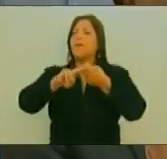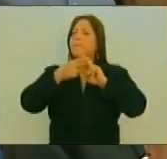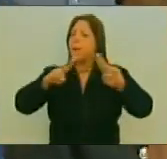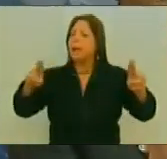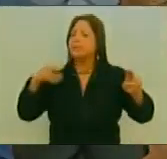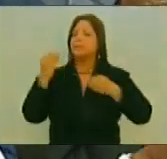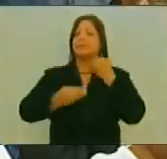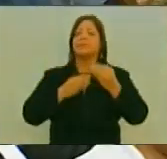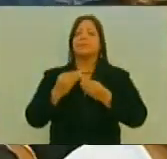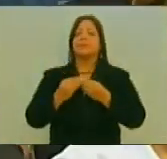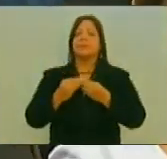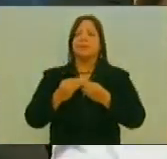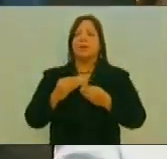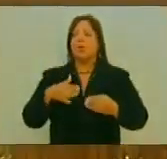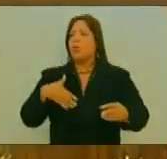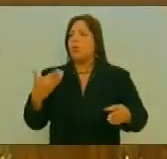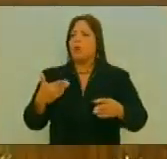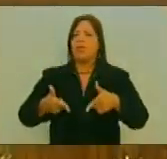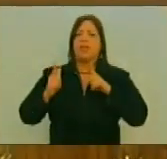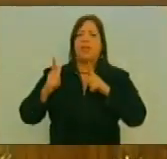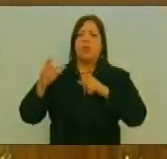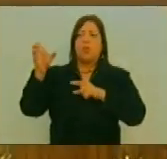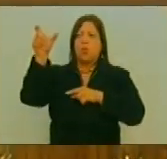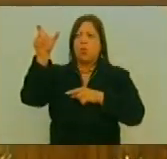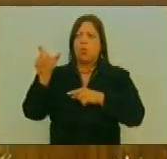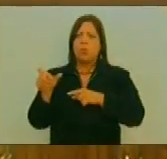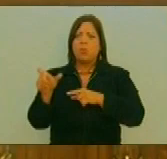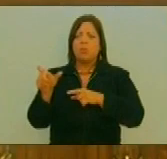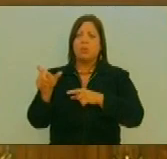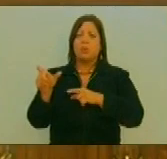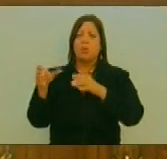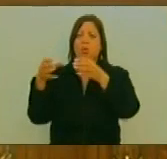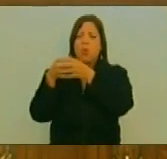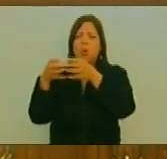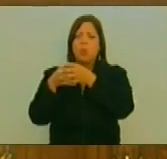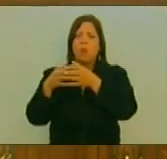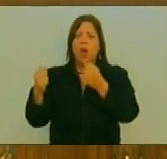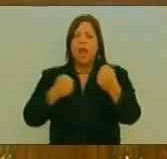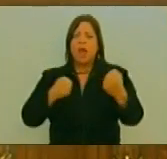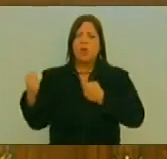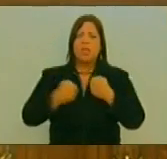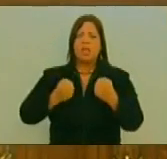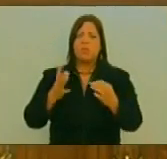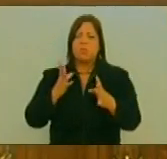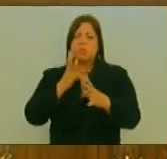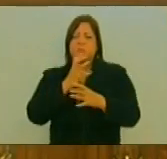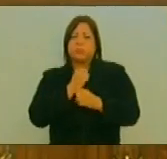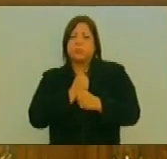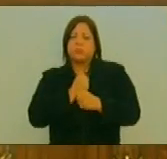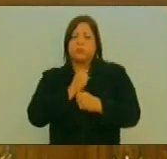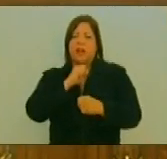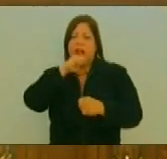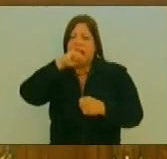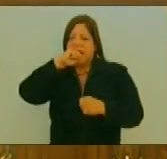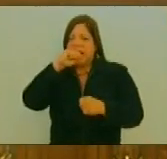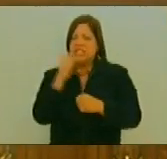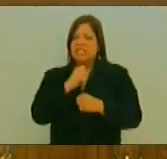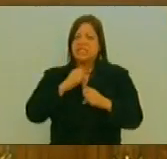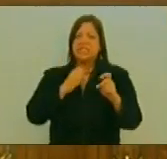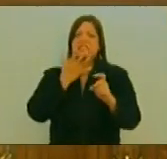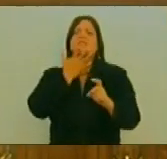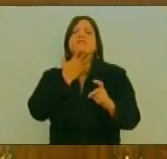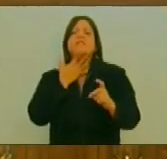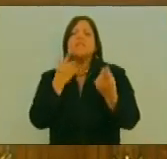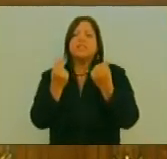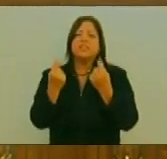Paz No Podemos Permitir Que Un Factor Por Sus Egoísmos Internos No Podemos Permitir Que